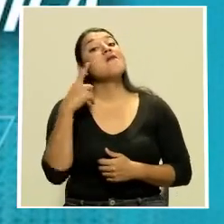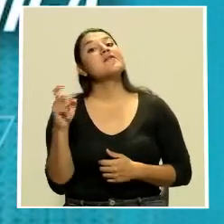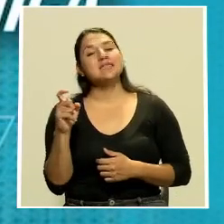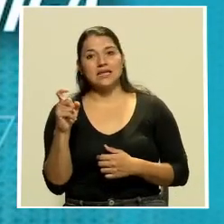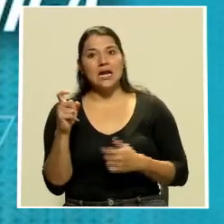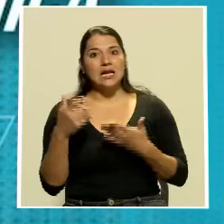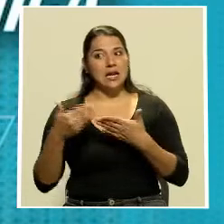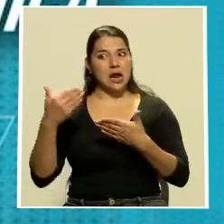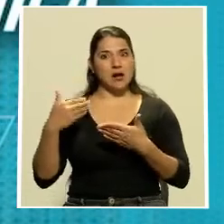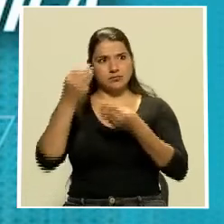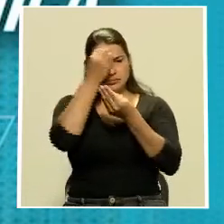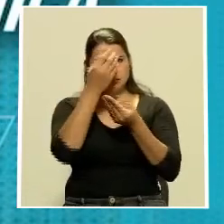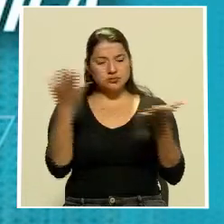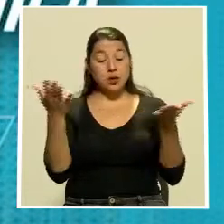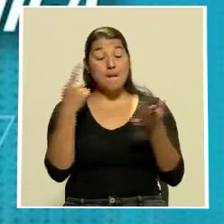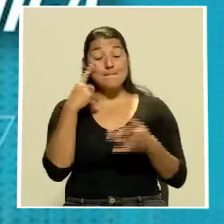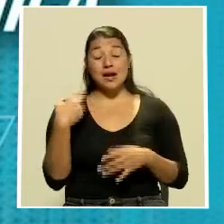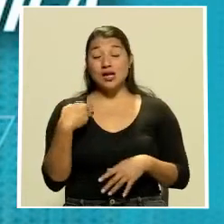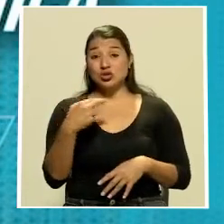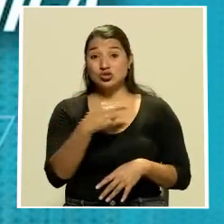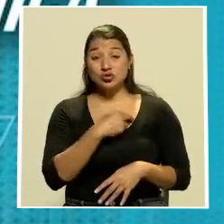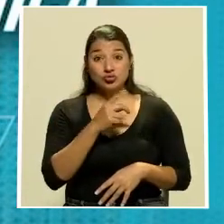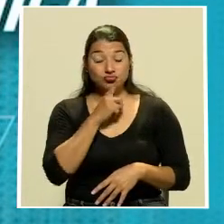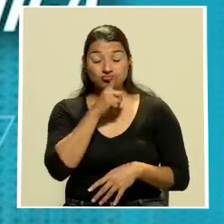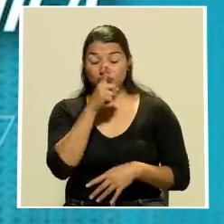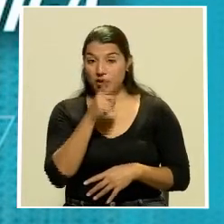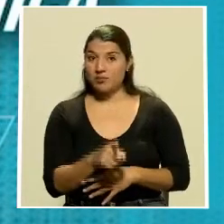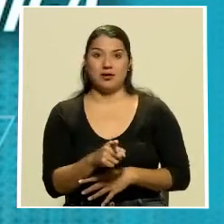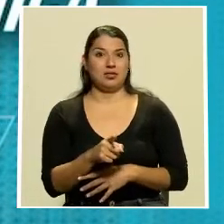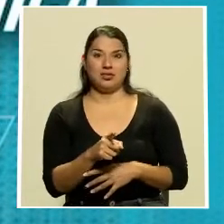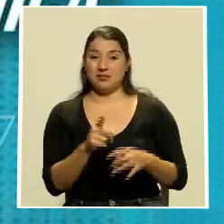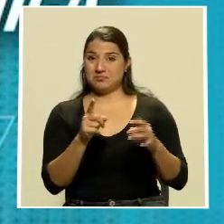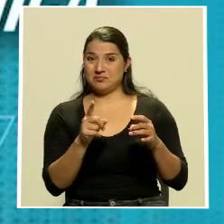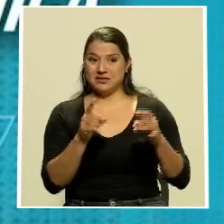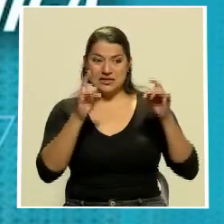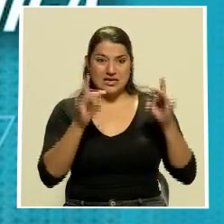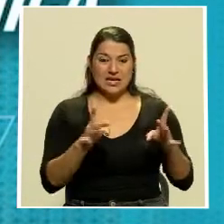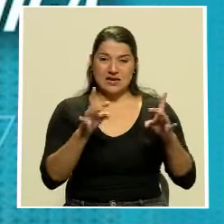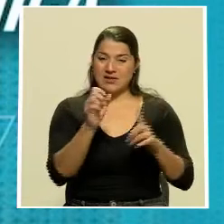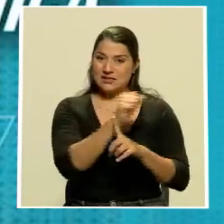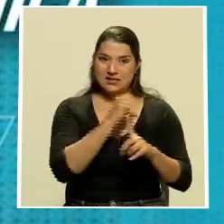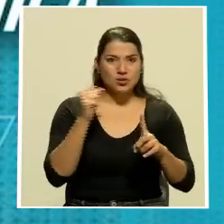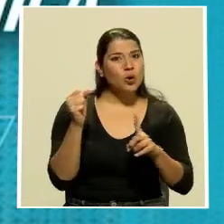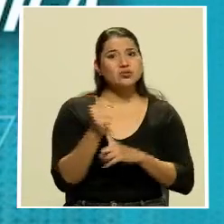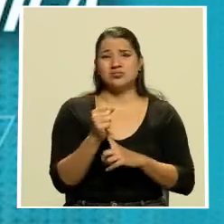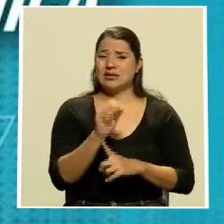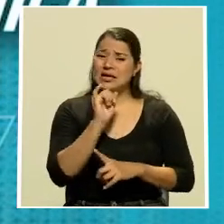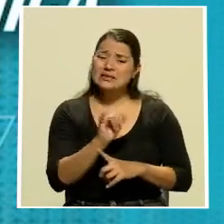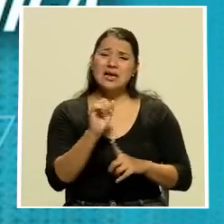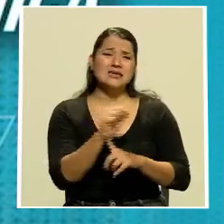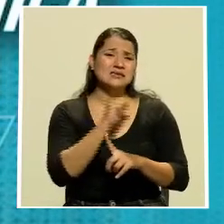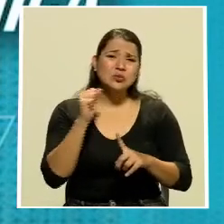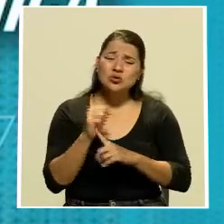anunciar para nosotros es una vil situación de los pueblos que vivimos, los pueblos indígenas,